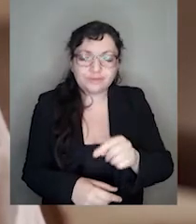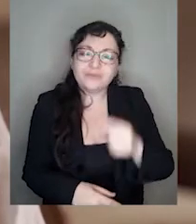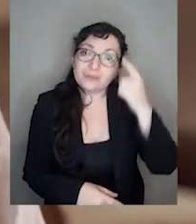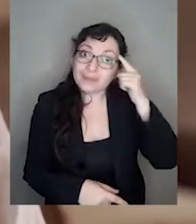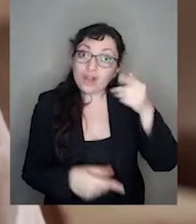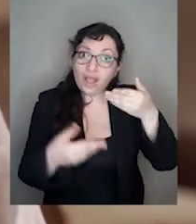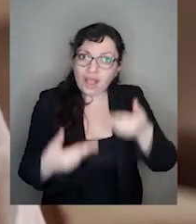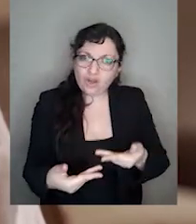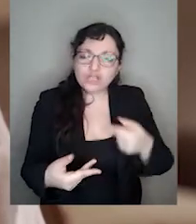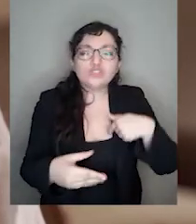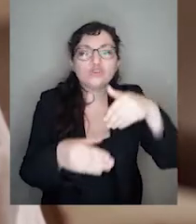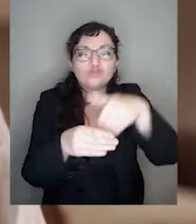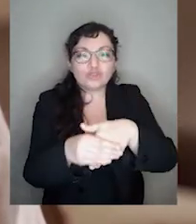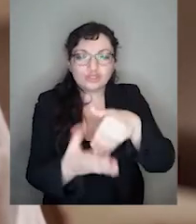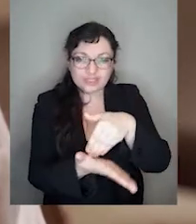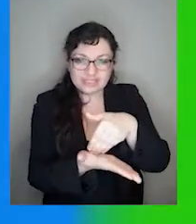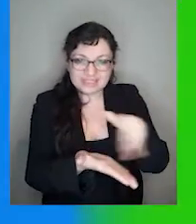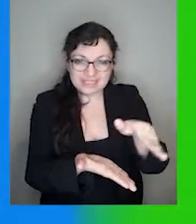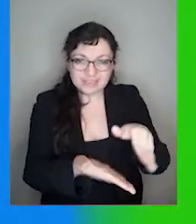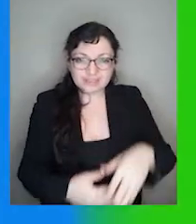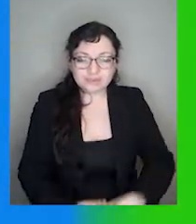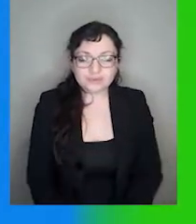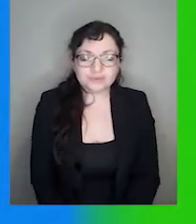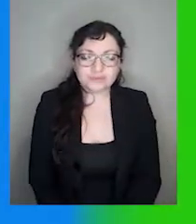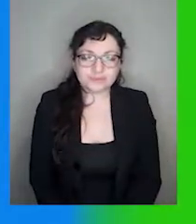pero esta vez voto rechazo.